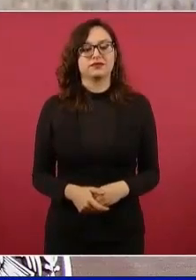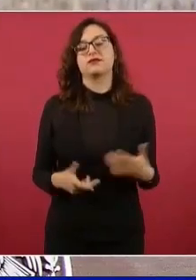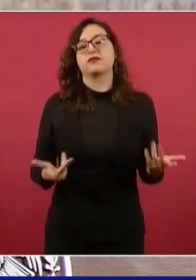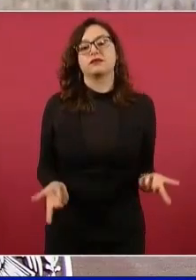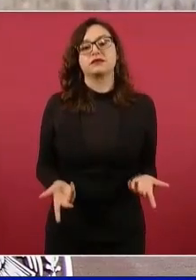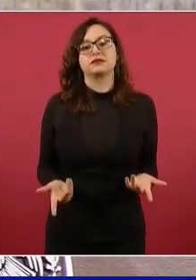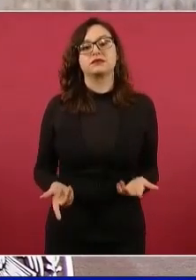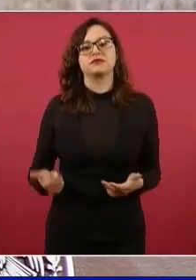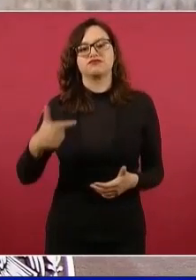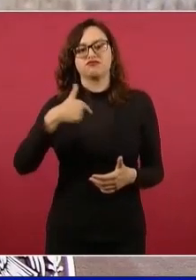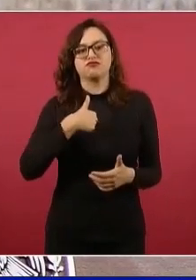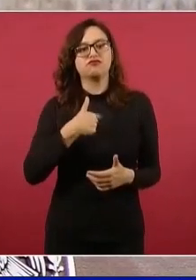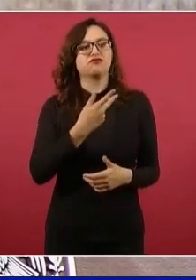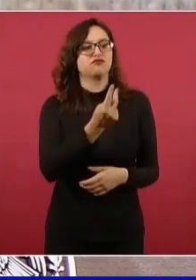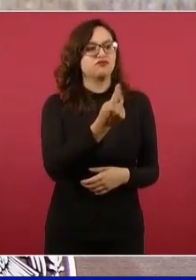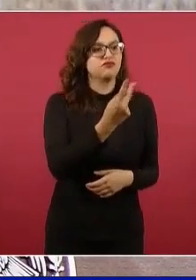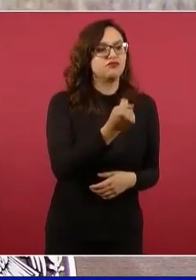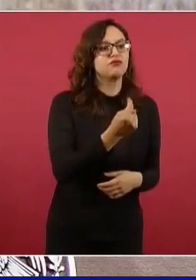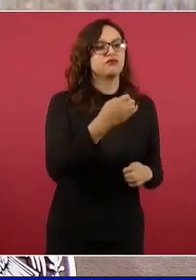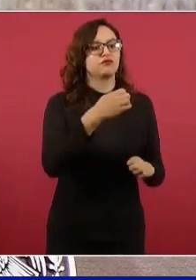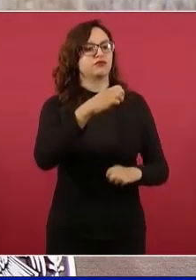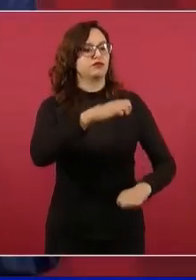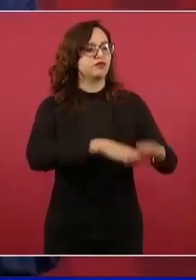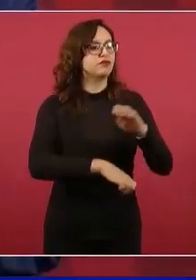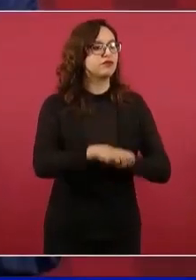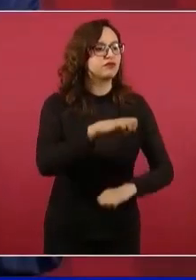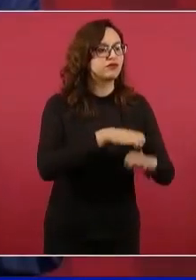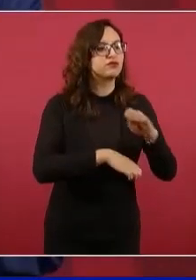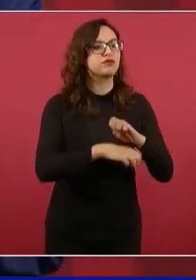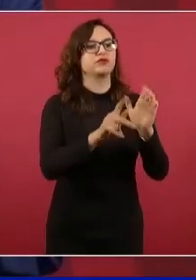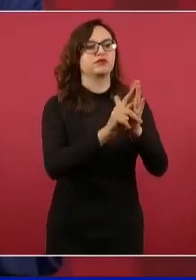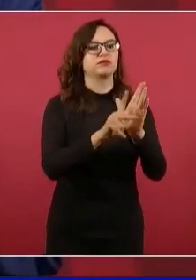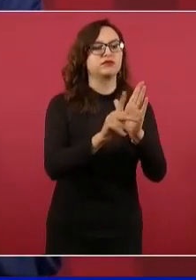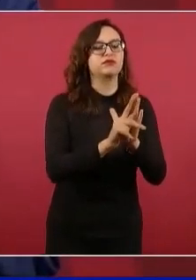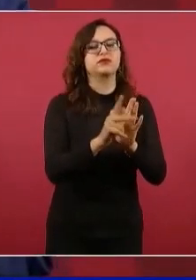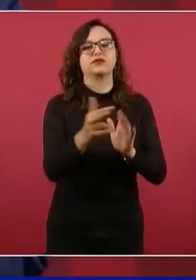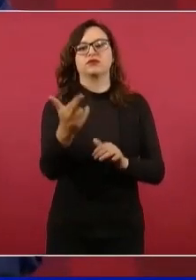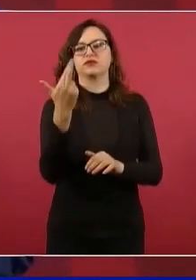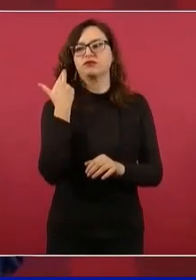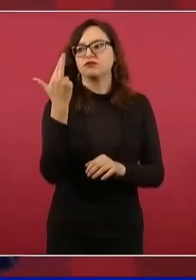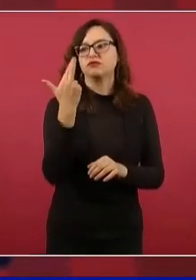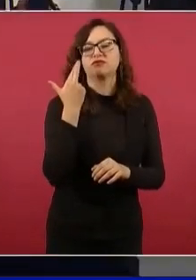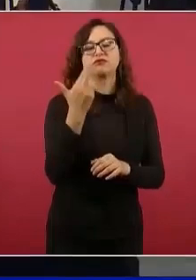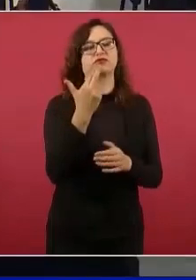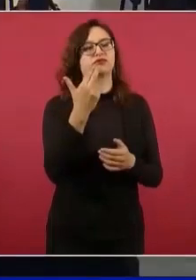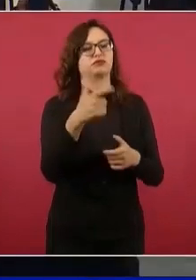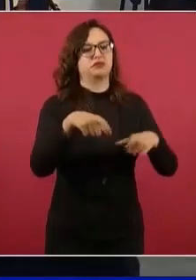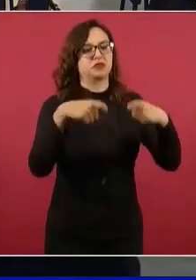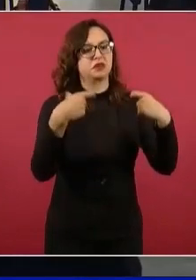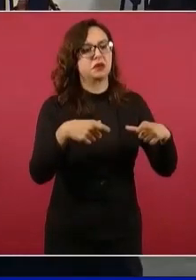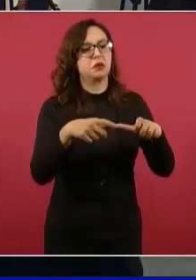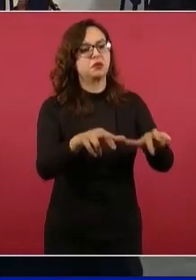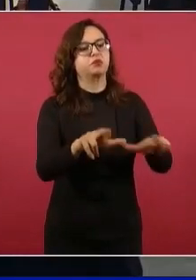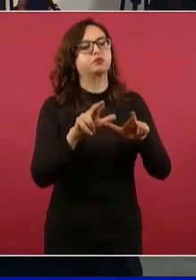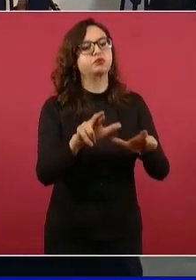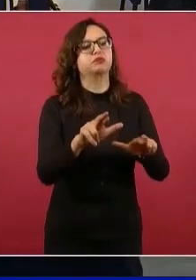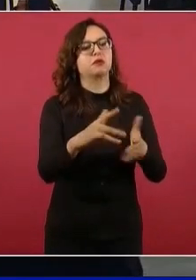no me ayudaron los potentados,